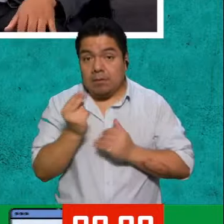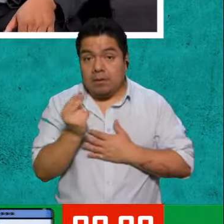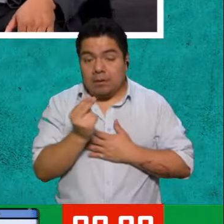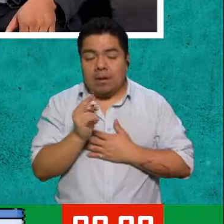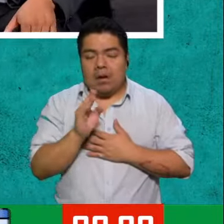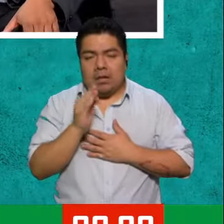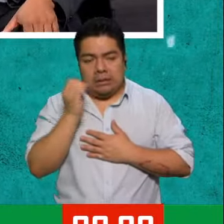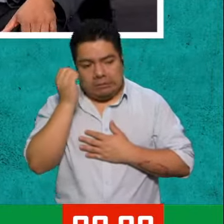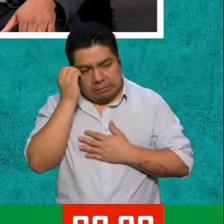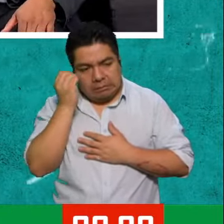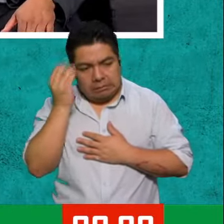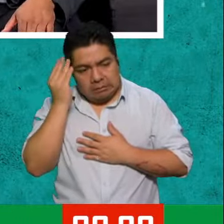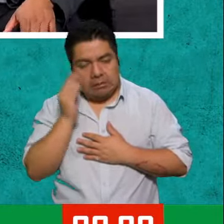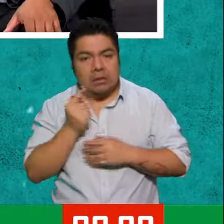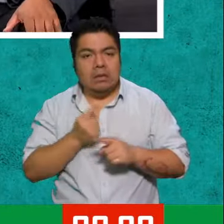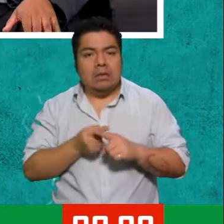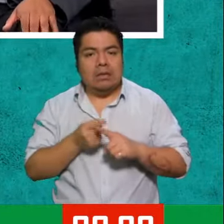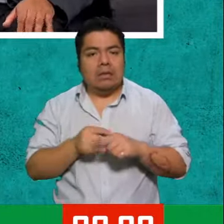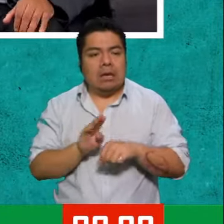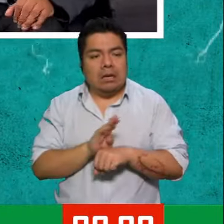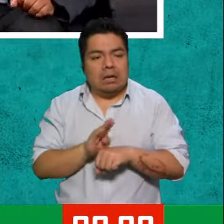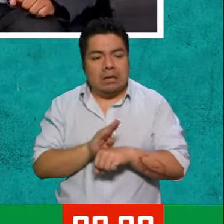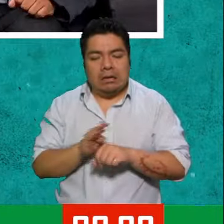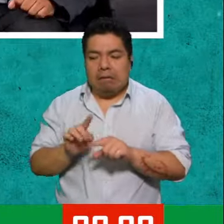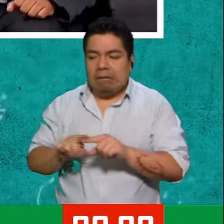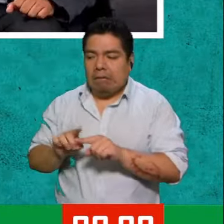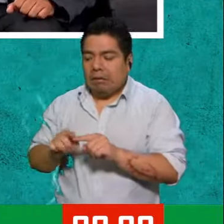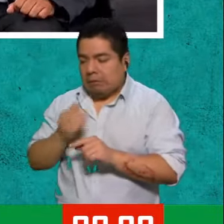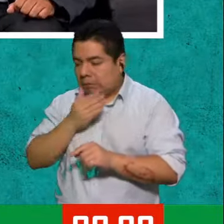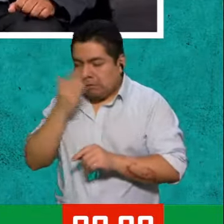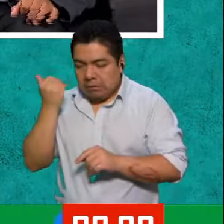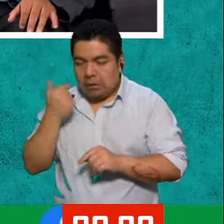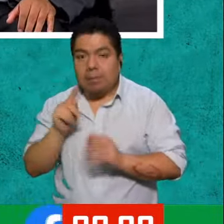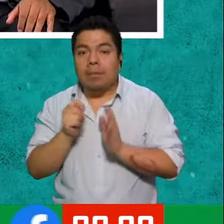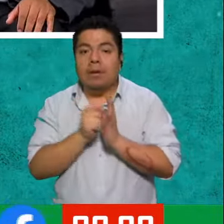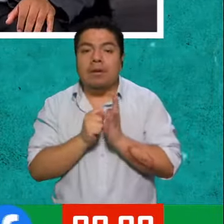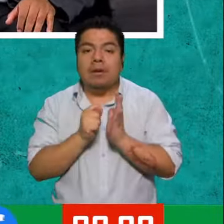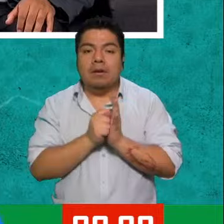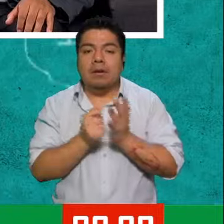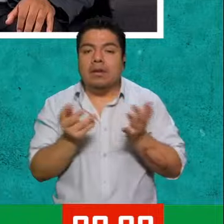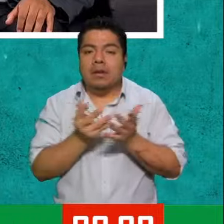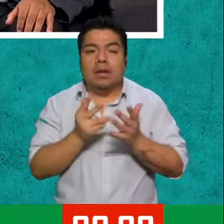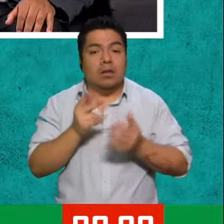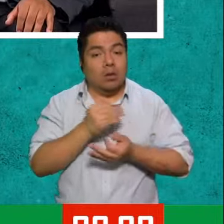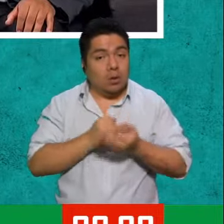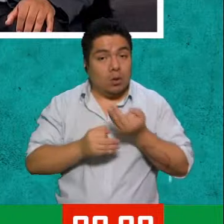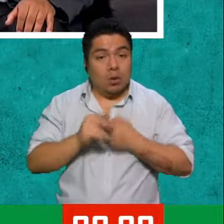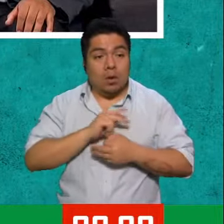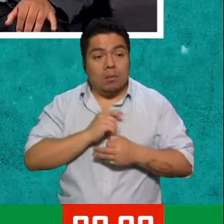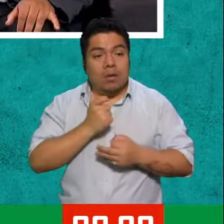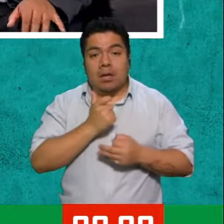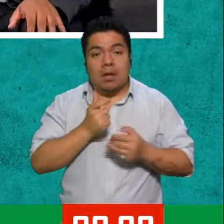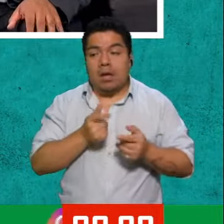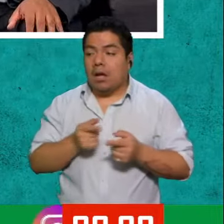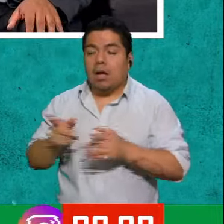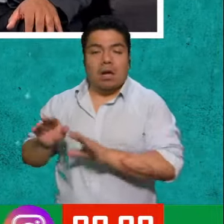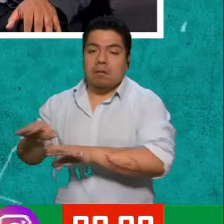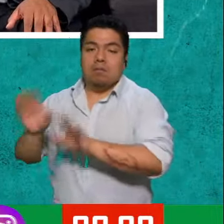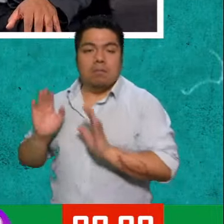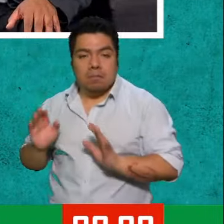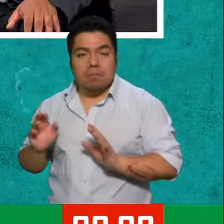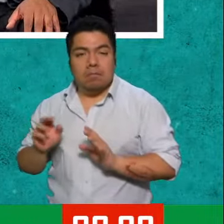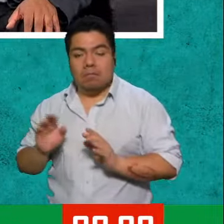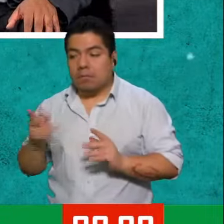Yo no me acuerdo quién es mi beneficiario de alguna cuenta, pero ya hice mi testamento y le dejé todo mi dinero a fulanita de tal.